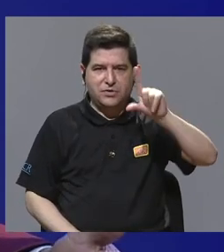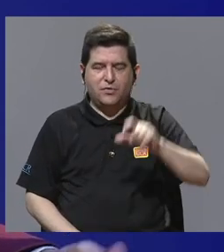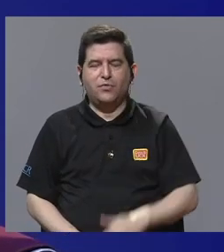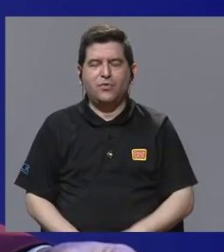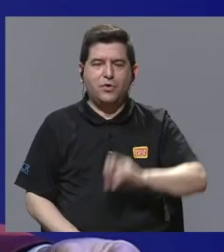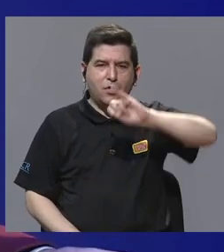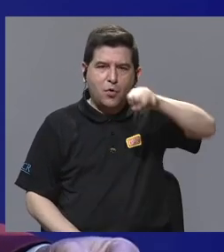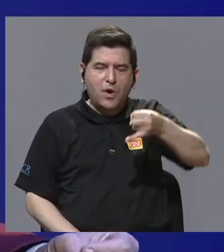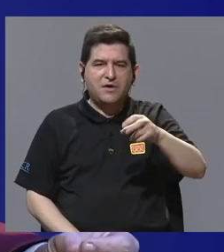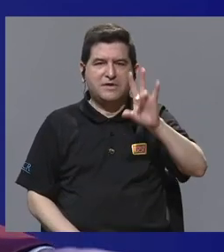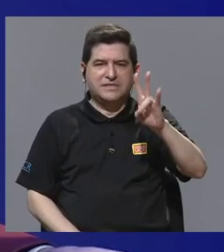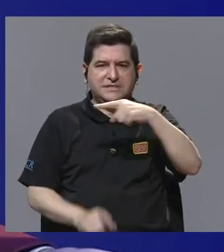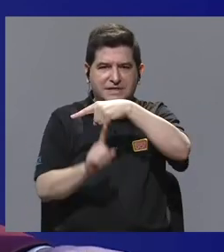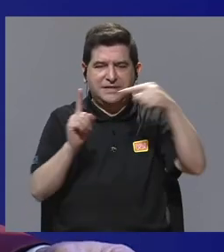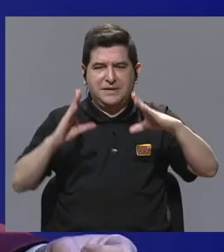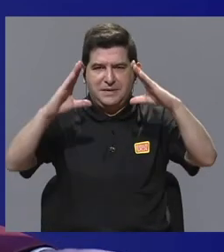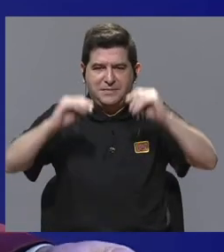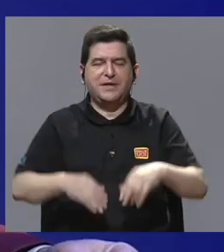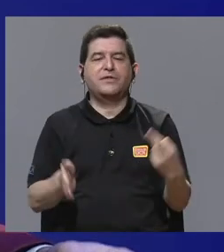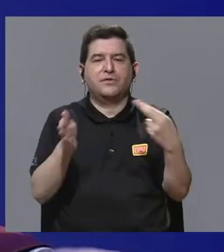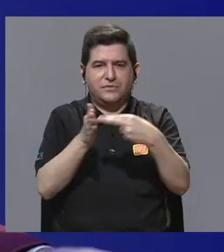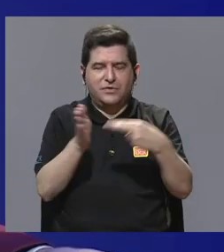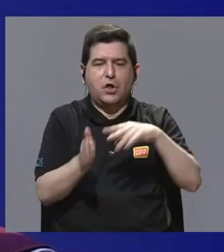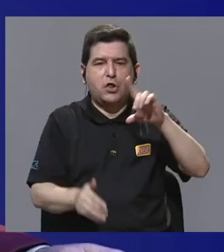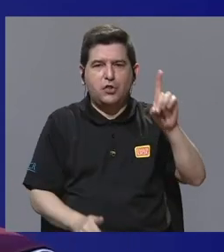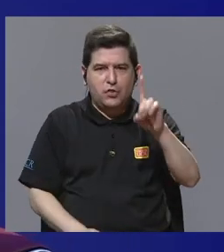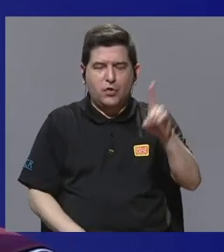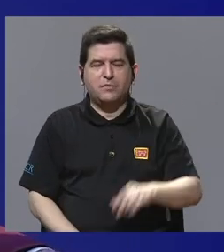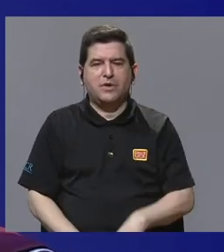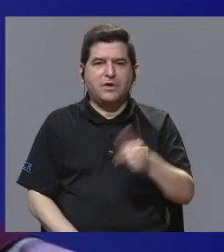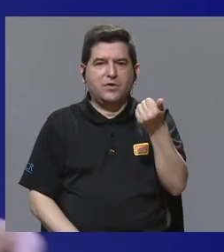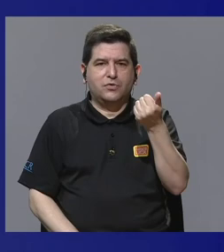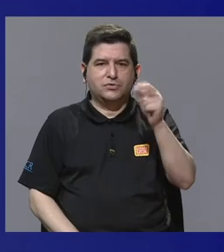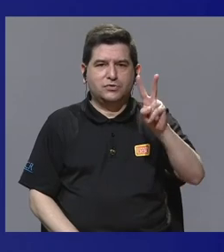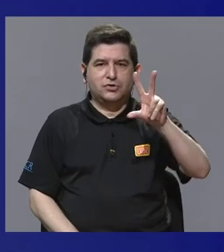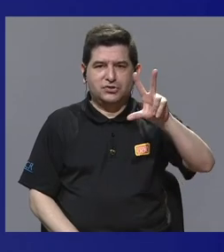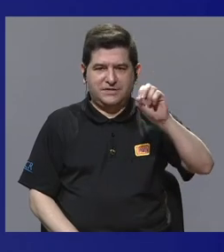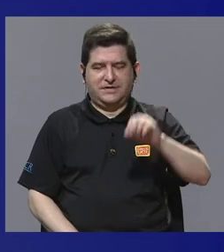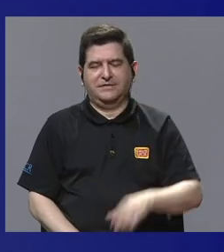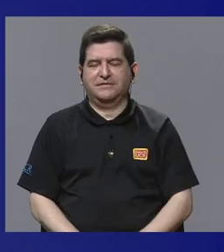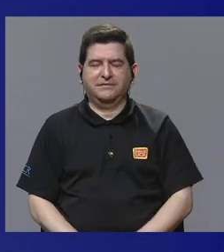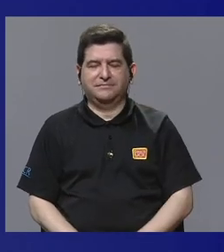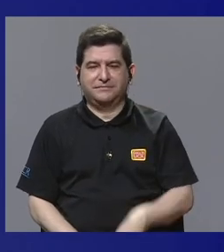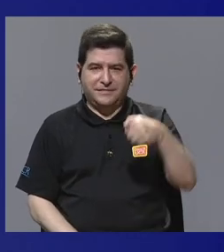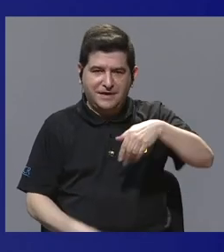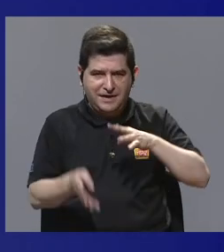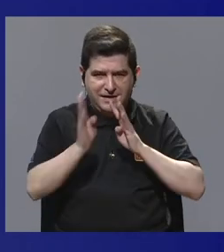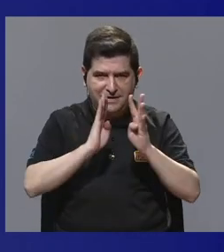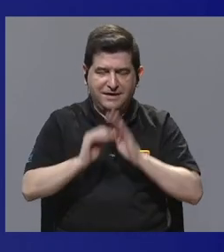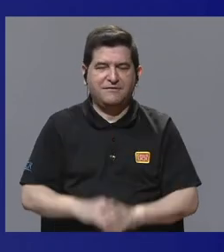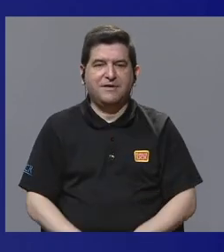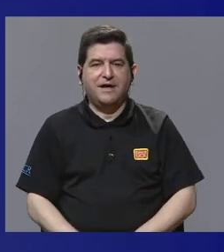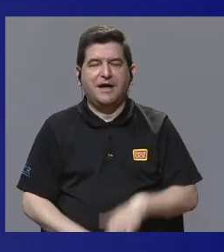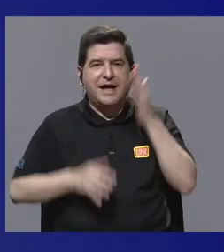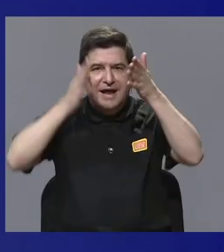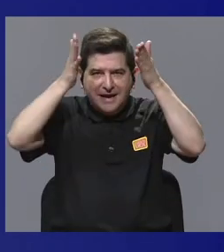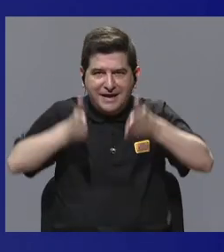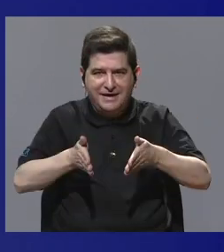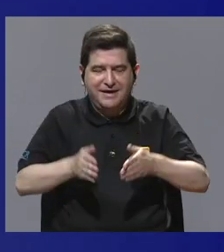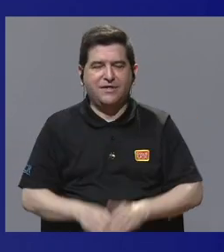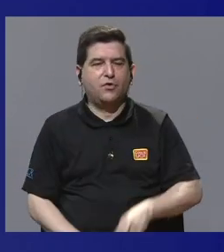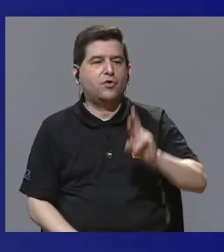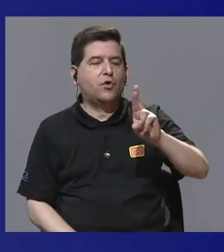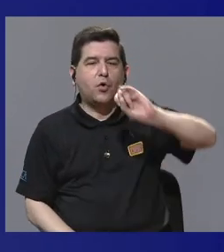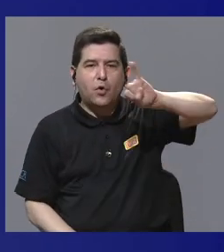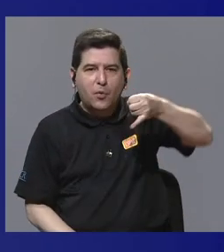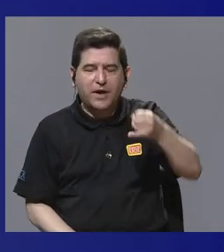los jueves a las 7 y 30 de la noche, con repetición los domingos a las 12 y 30. Conversamos con el creador de